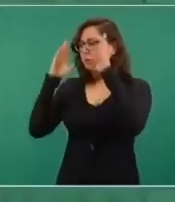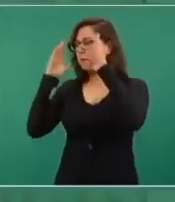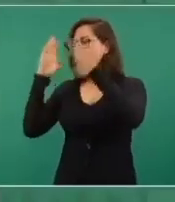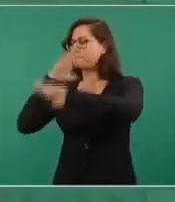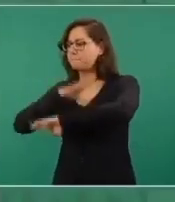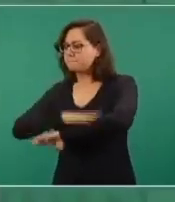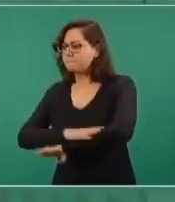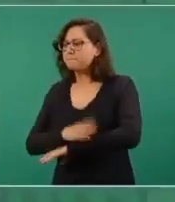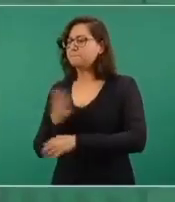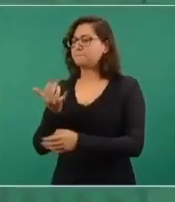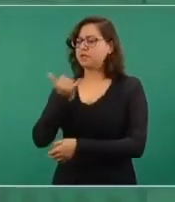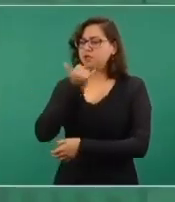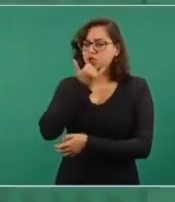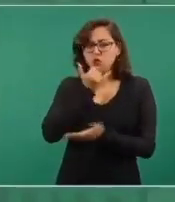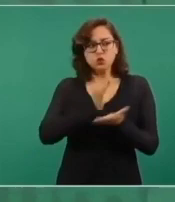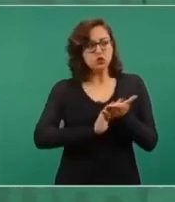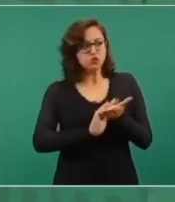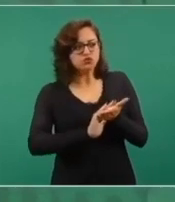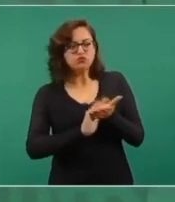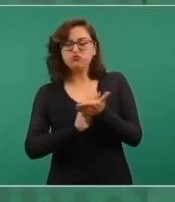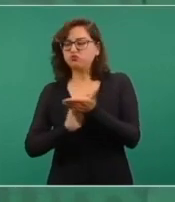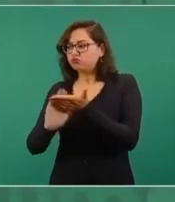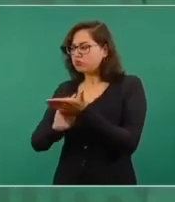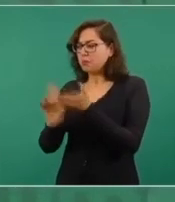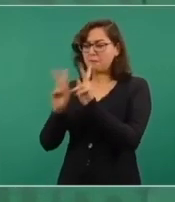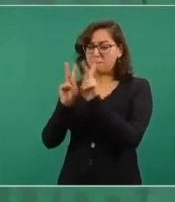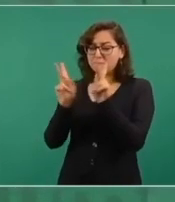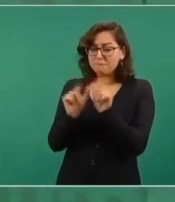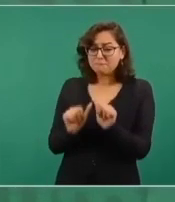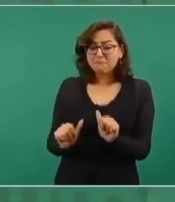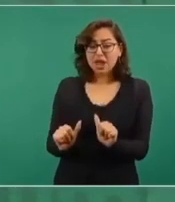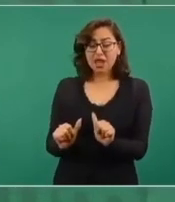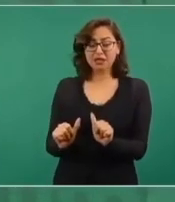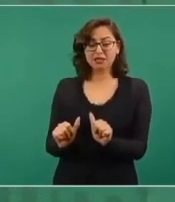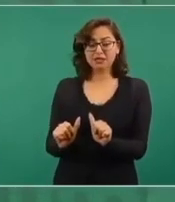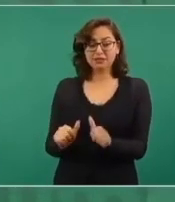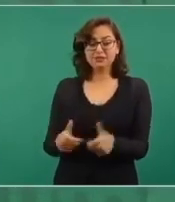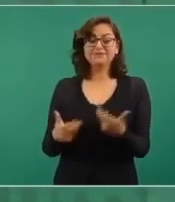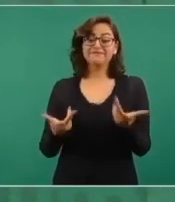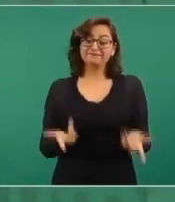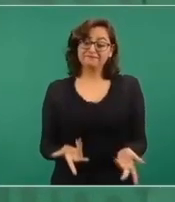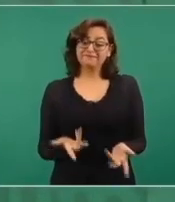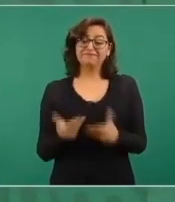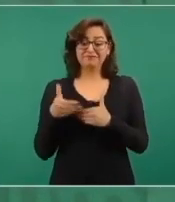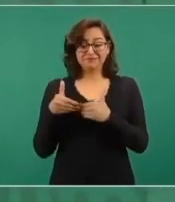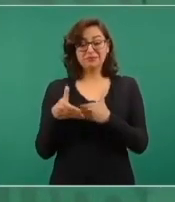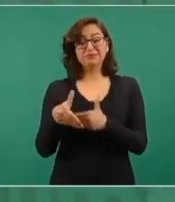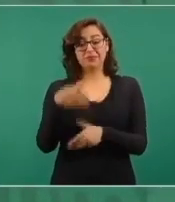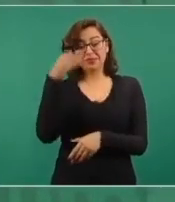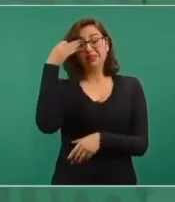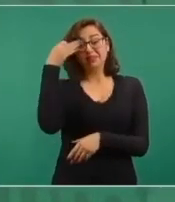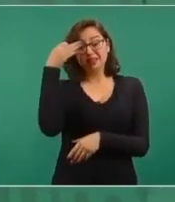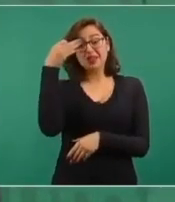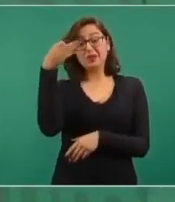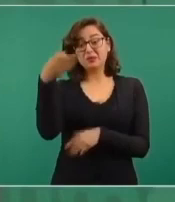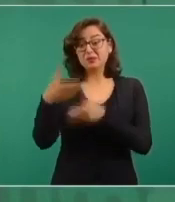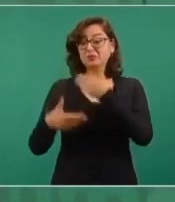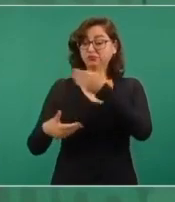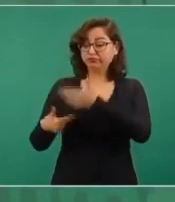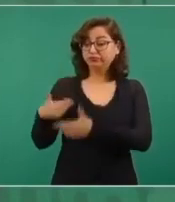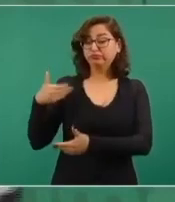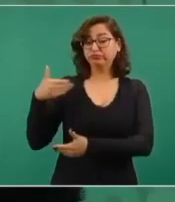acuerdos de paz que llevan tiempo. Y